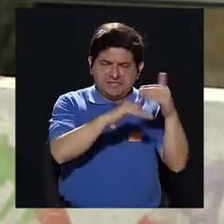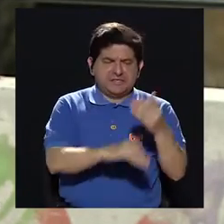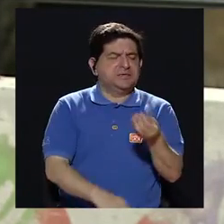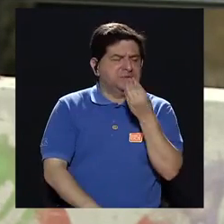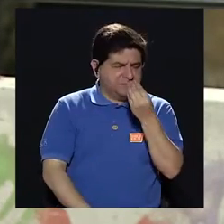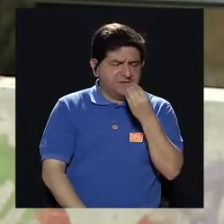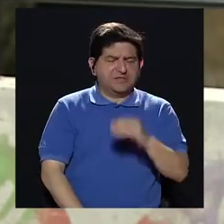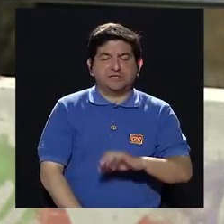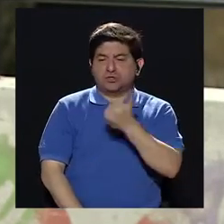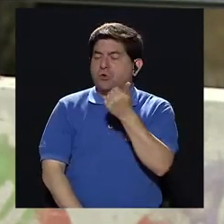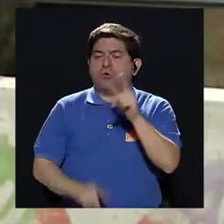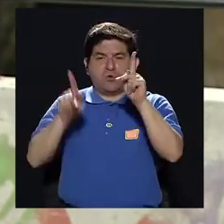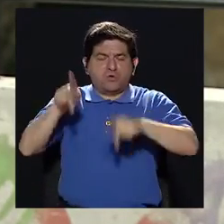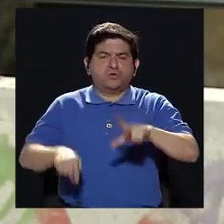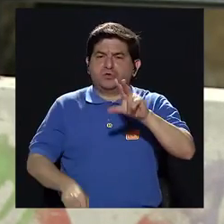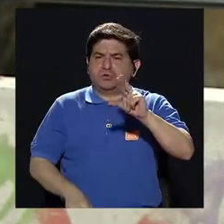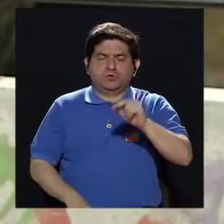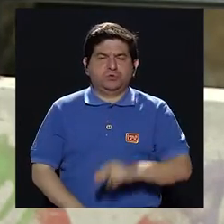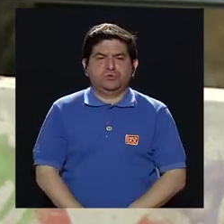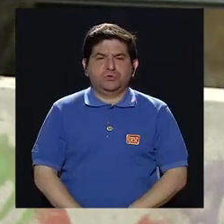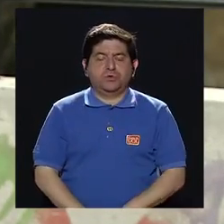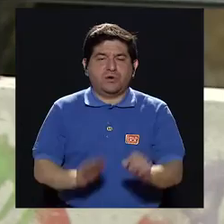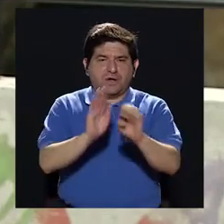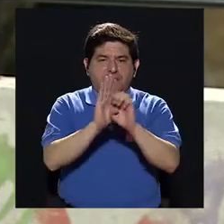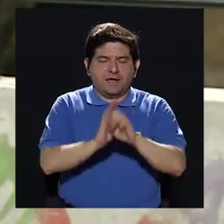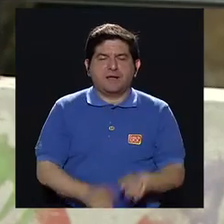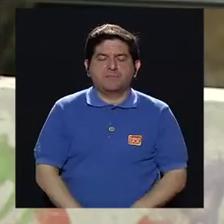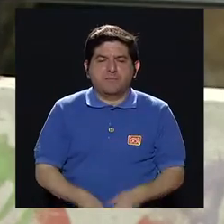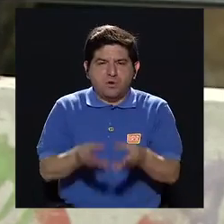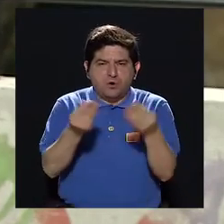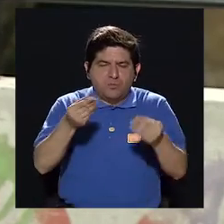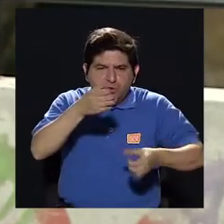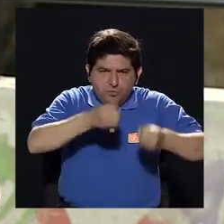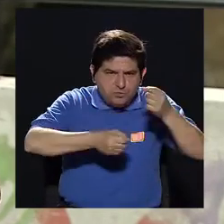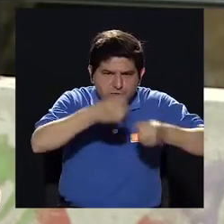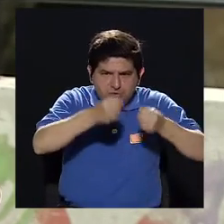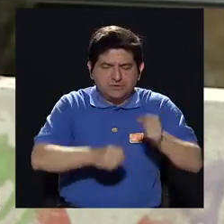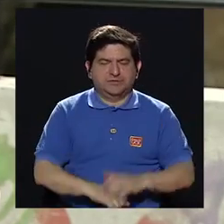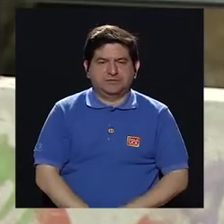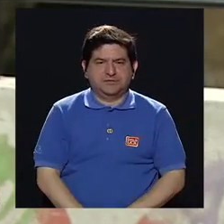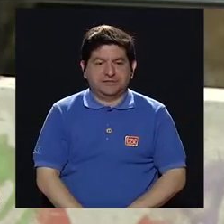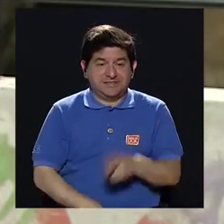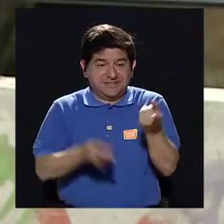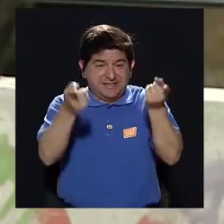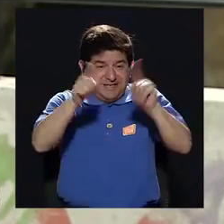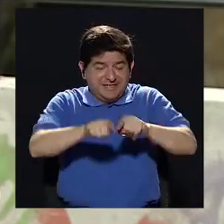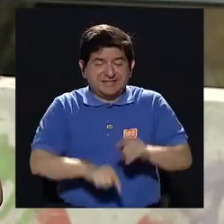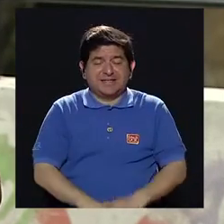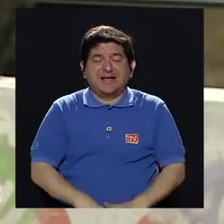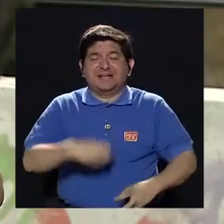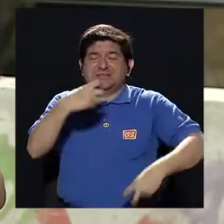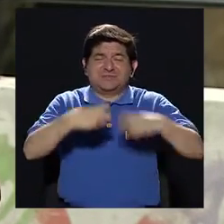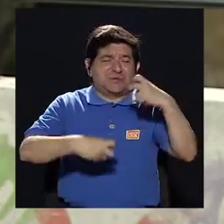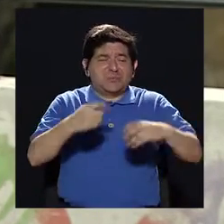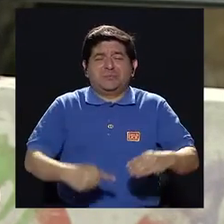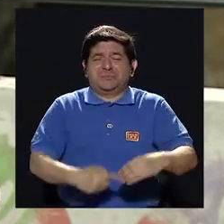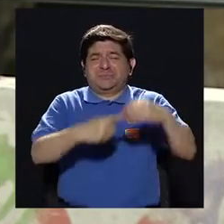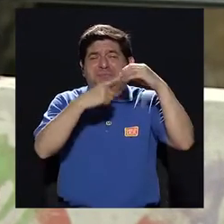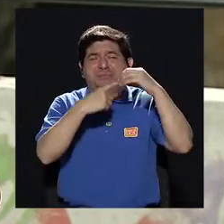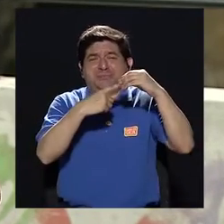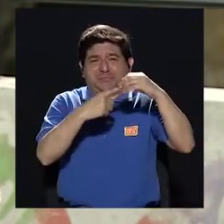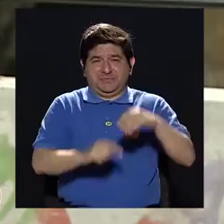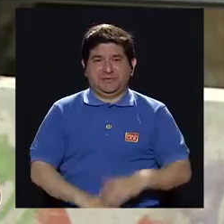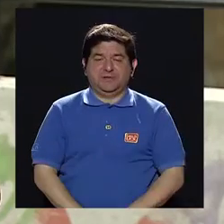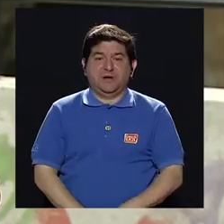restricciones alimenticias que otros. Por ejemplo, los lácteos son lo que más, este, provoca problemas,